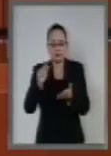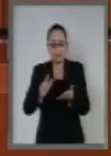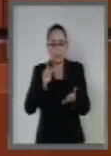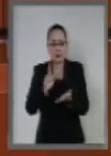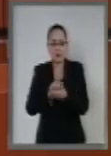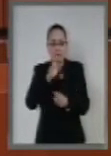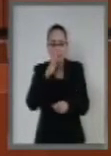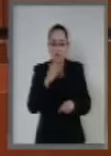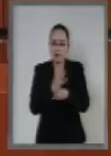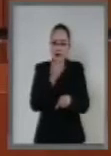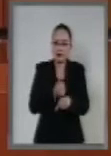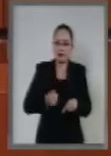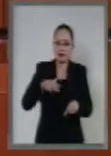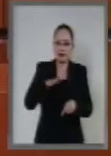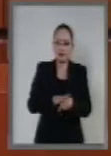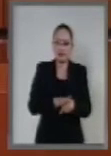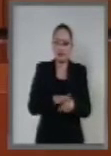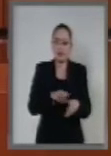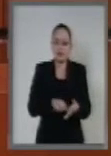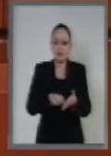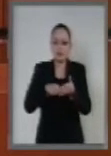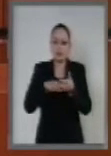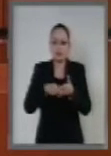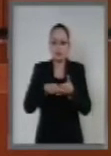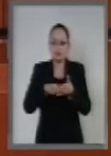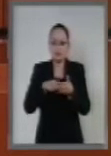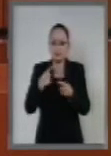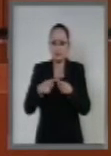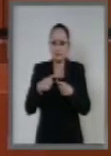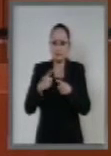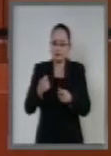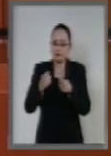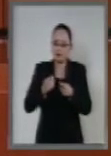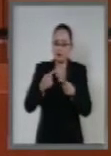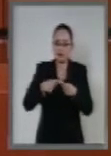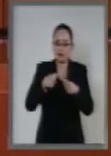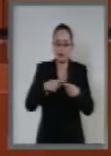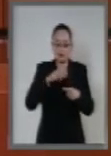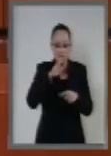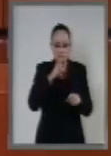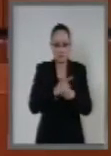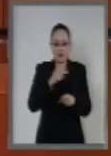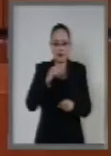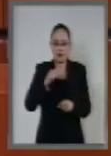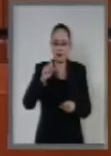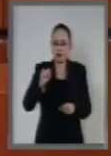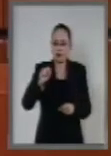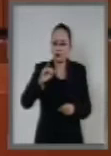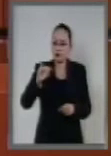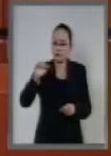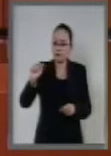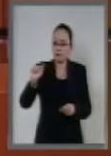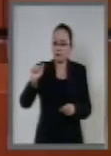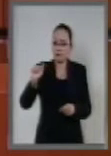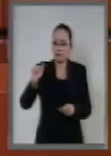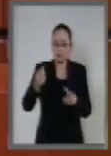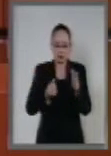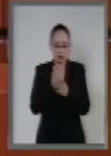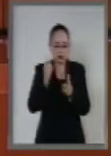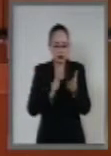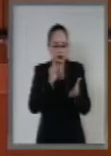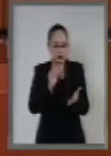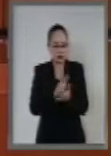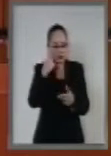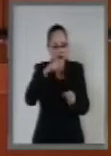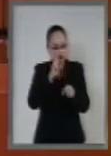Responsabilidades Administrativas a cargo del Tribunal. Indudablemente que la nueva Ley de Fiscalización y Rendición